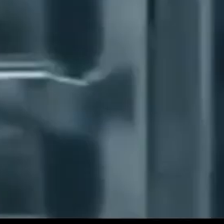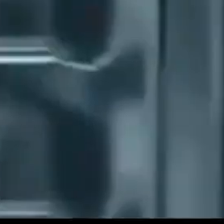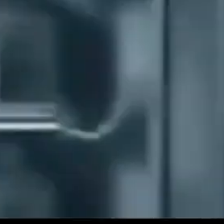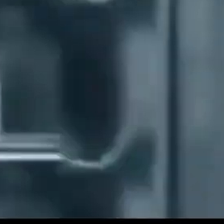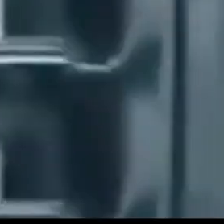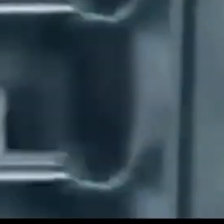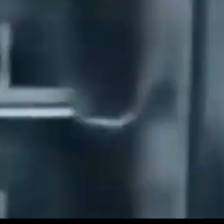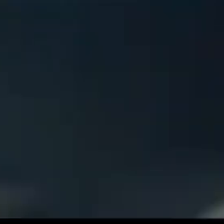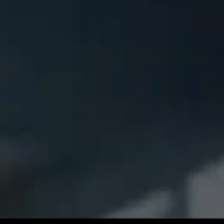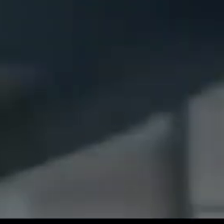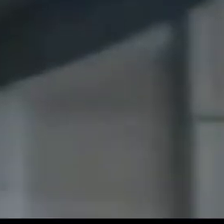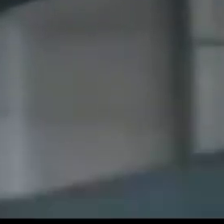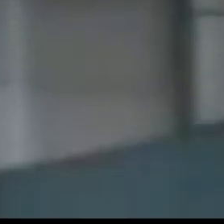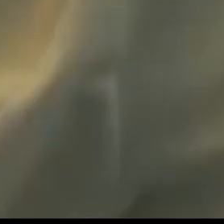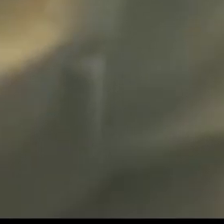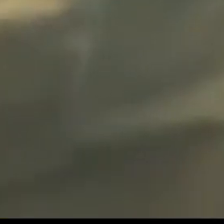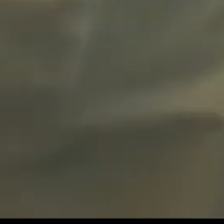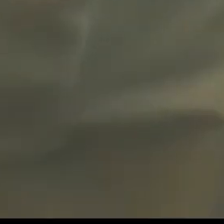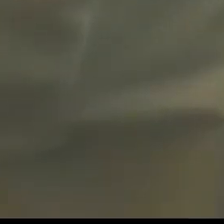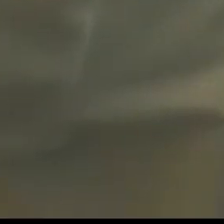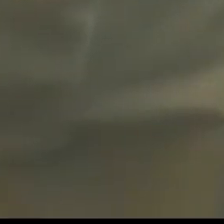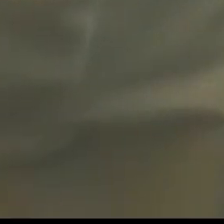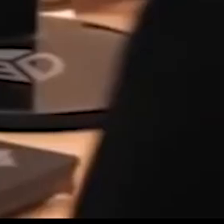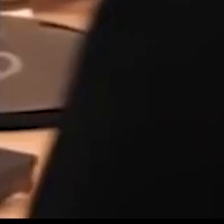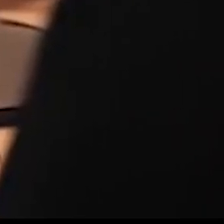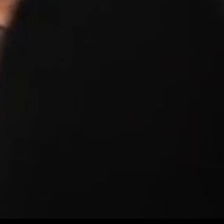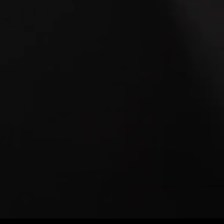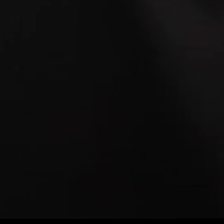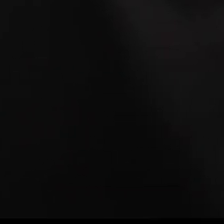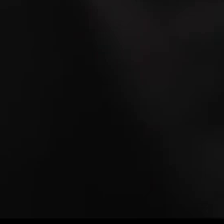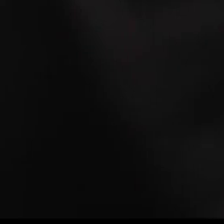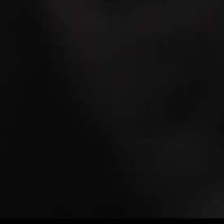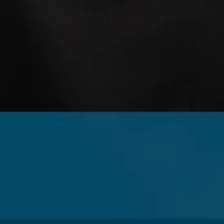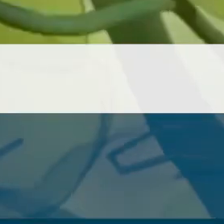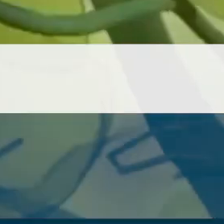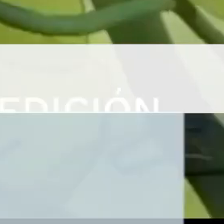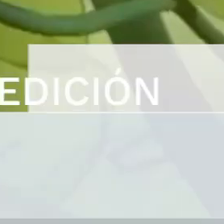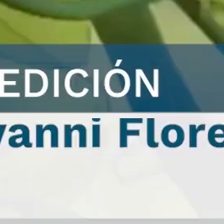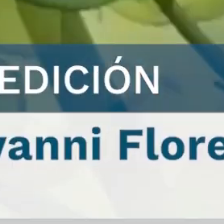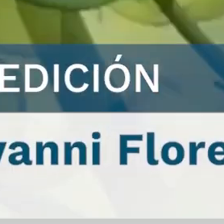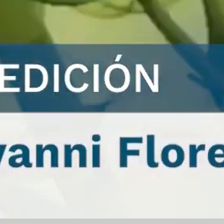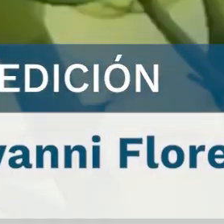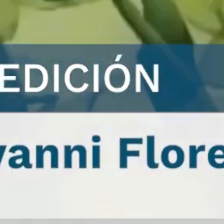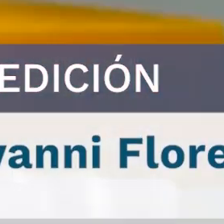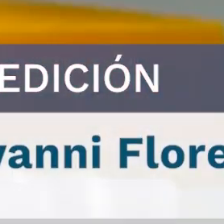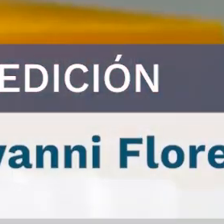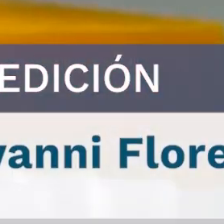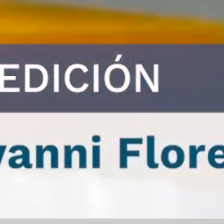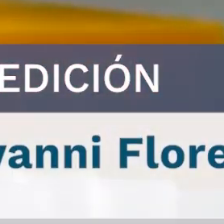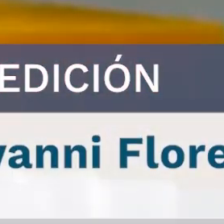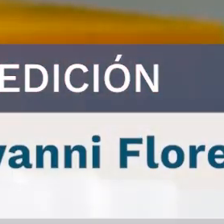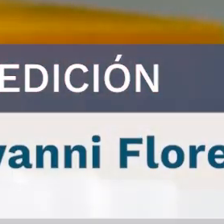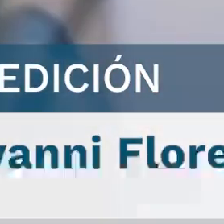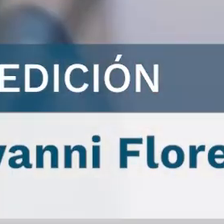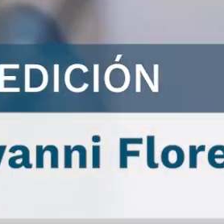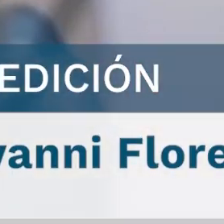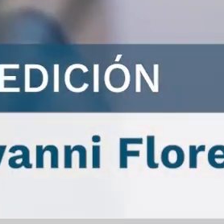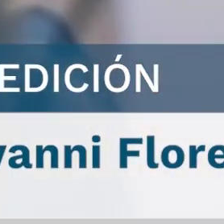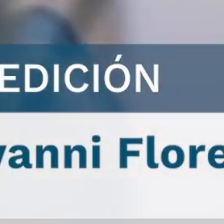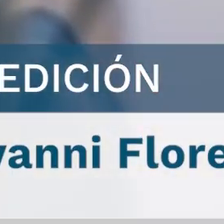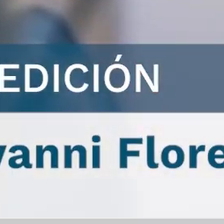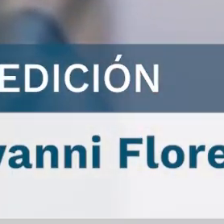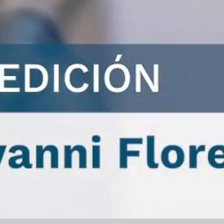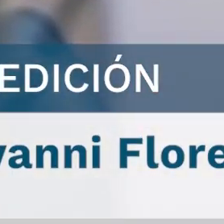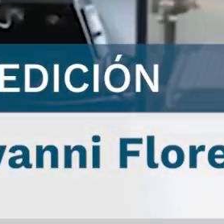ivermectina es seguro y que su uso el año pasado para tratamiento contra COVID-19 fue basado en la investigación